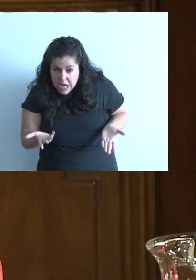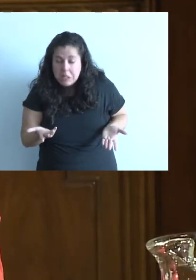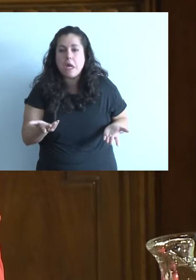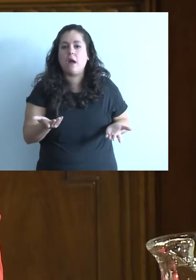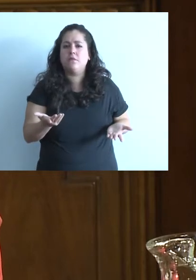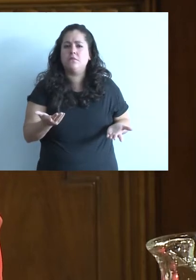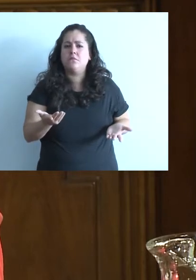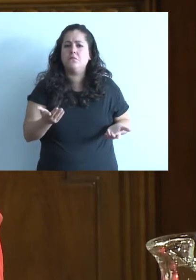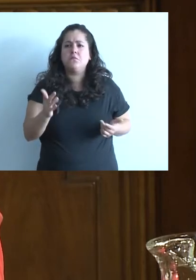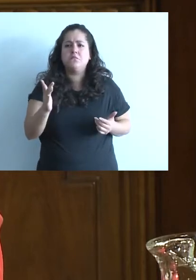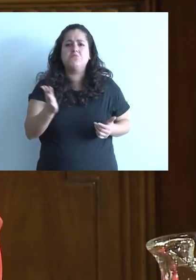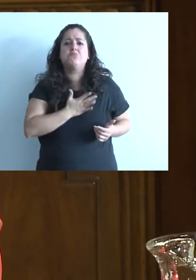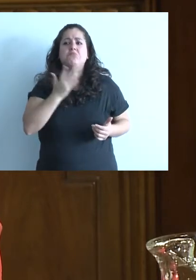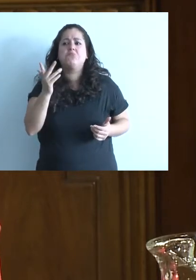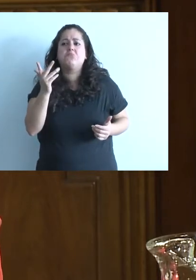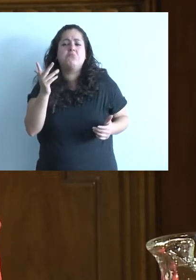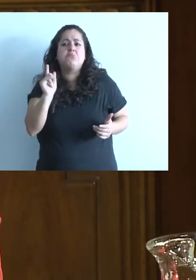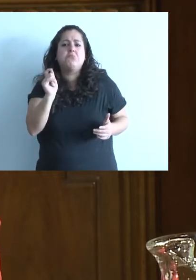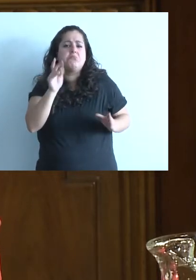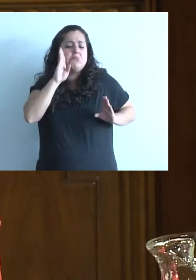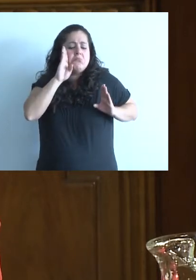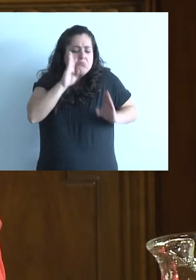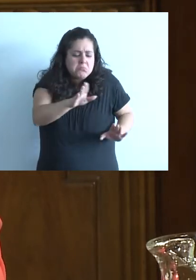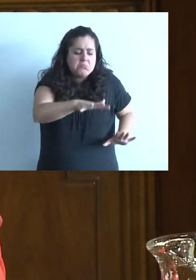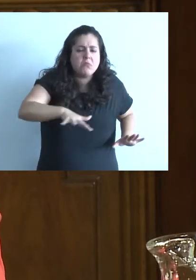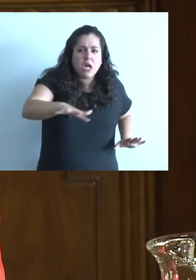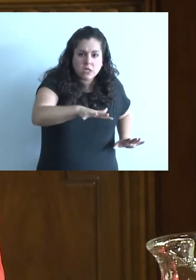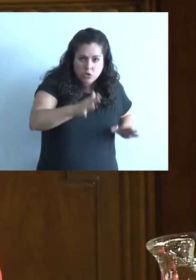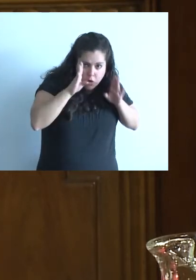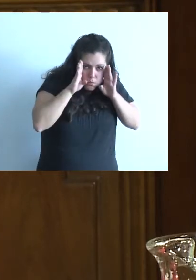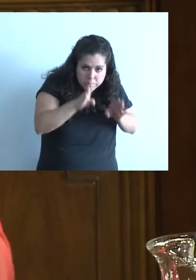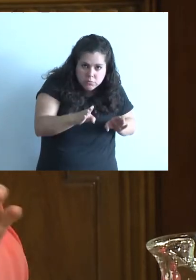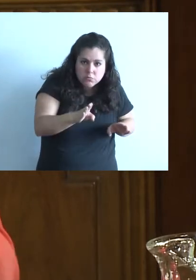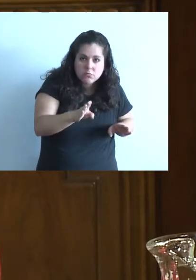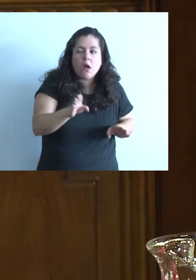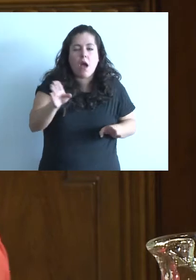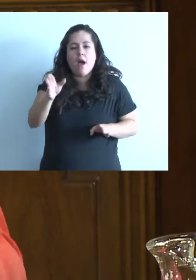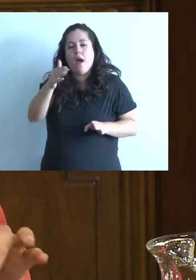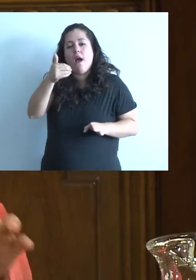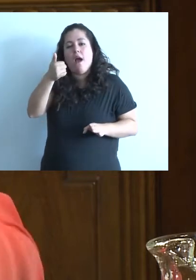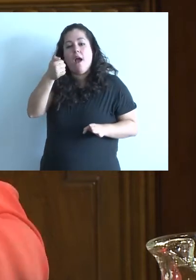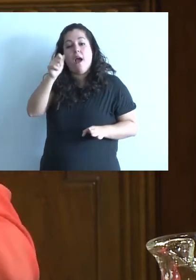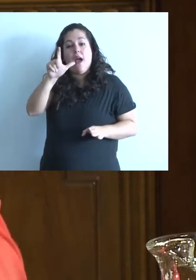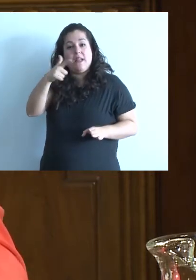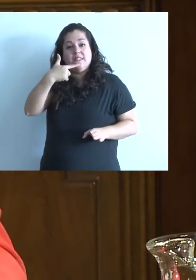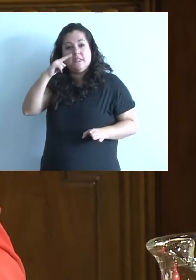necesaria, dirigida específicamente a algún sector? Alcira Argumedo tiene todos los detalles. A ver, Alcira, ¿de qué se trata?